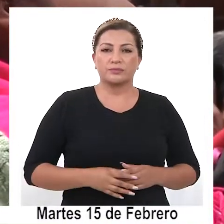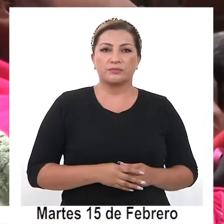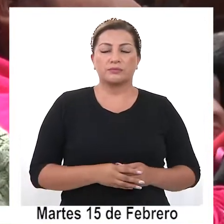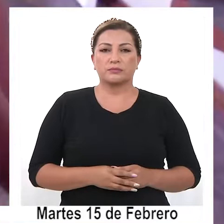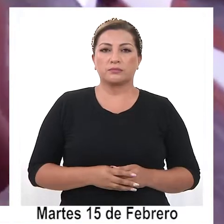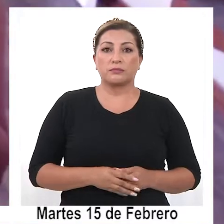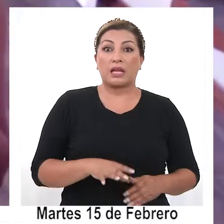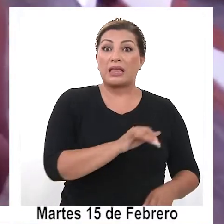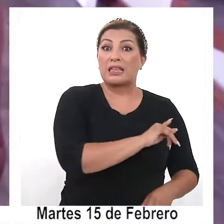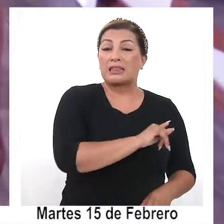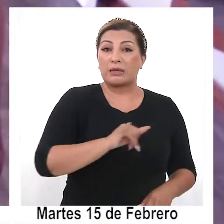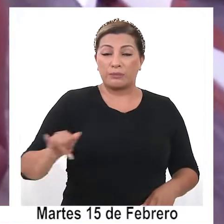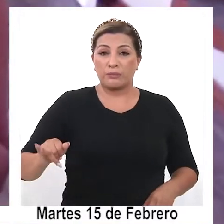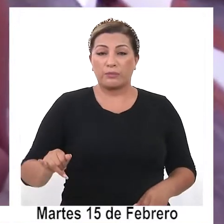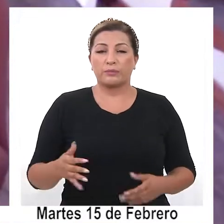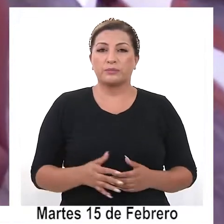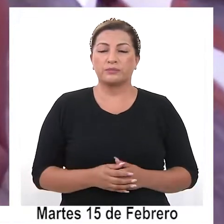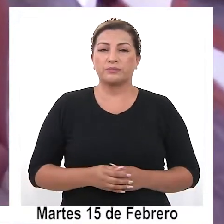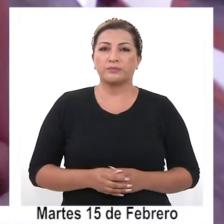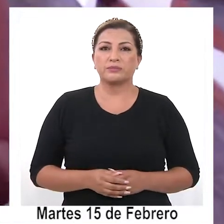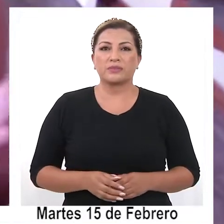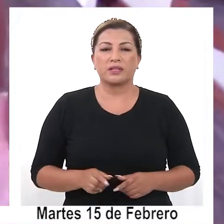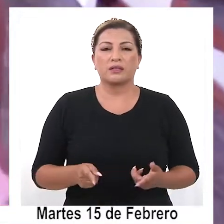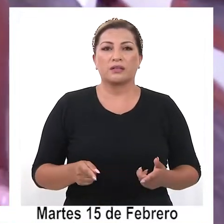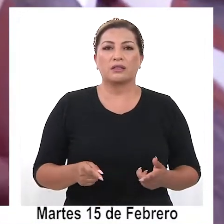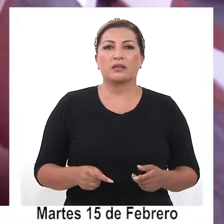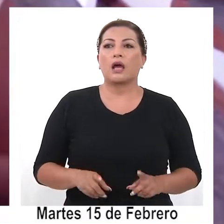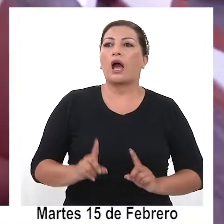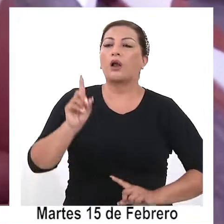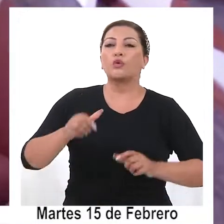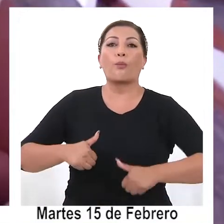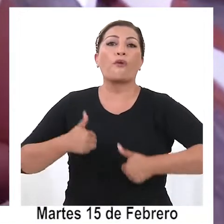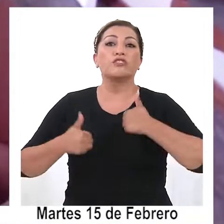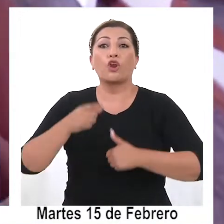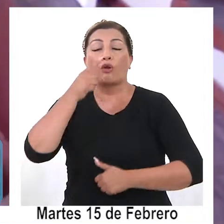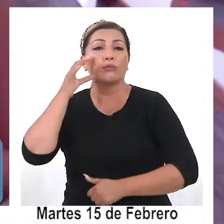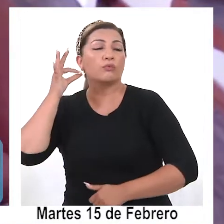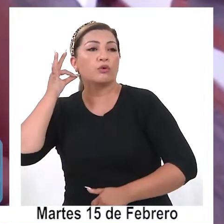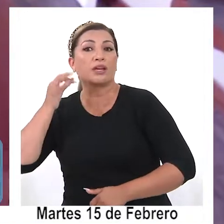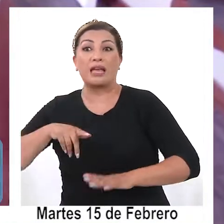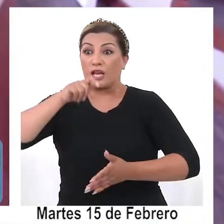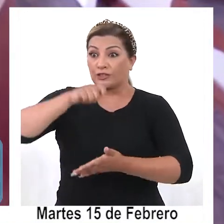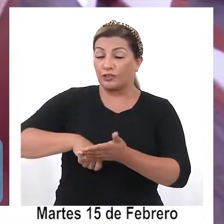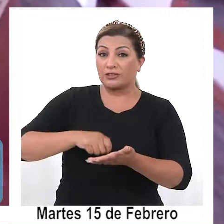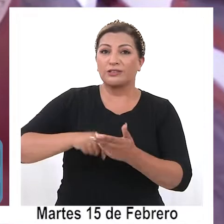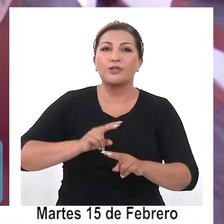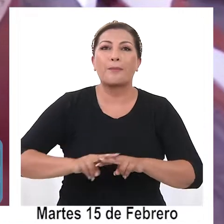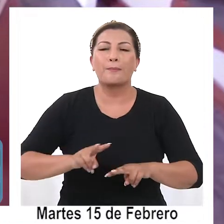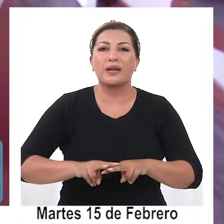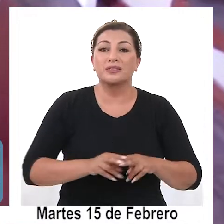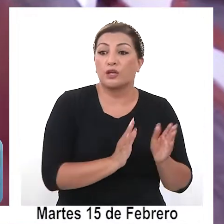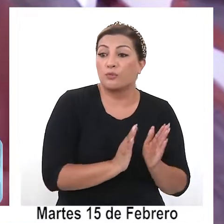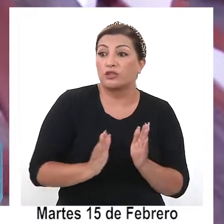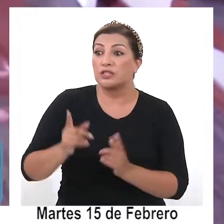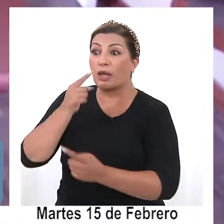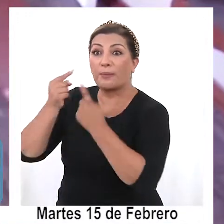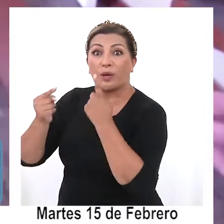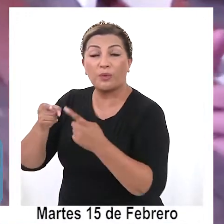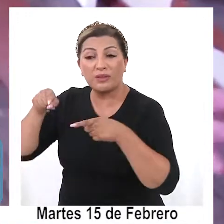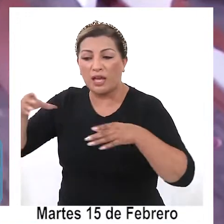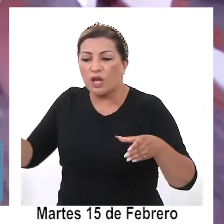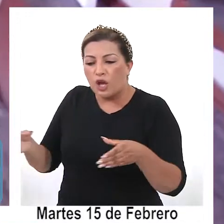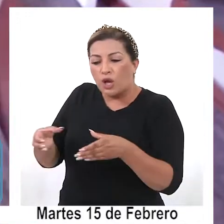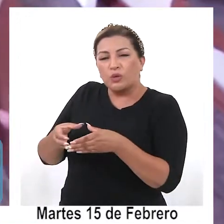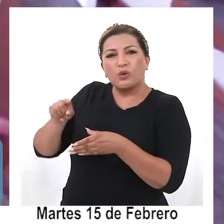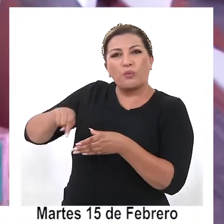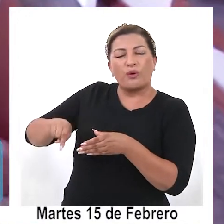Después de eso viene lo que se llama la sistematización, es decir, los profesionales y las profesionales que fueron contratadas para realizar estos procesos de consulta tienen